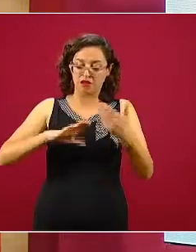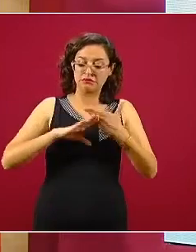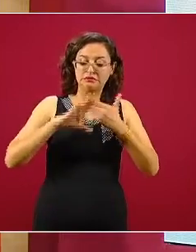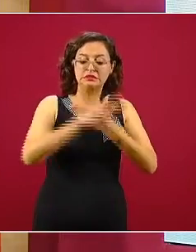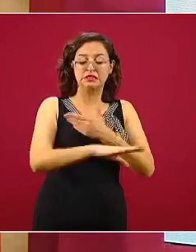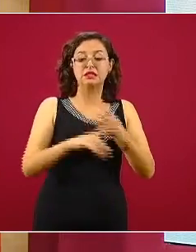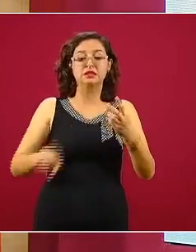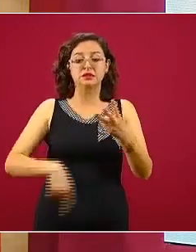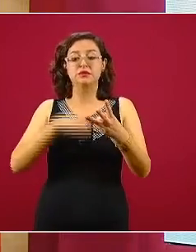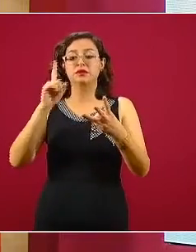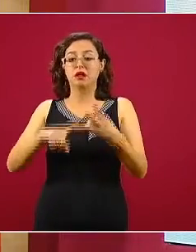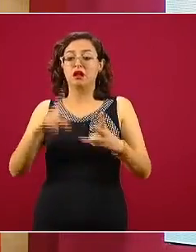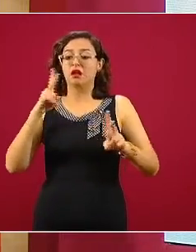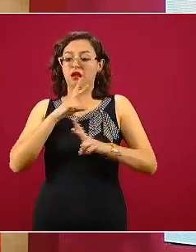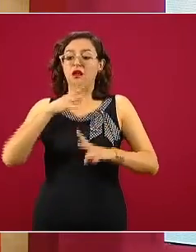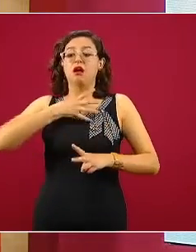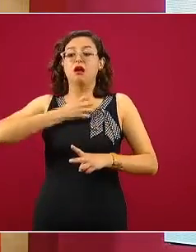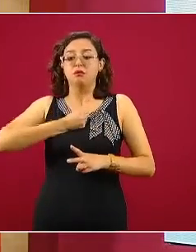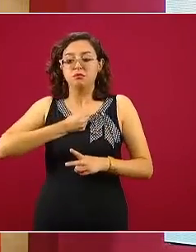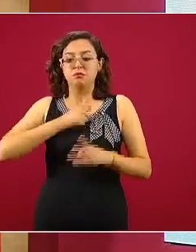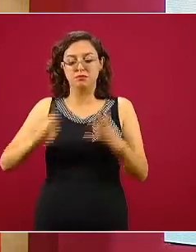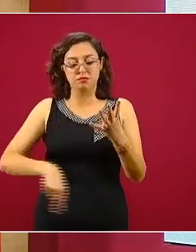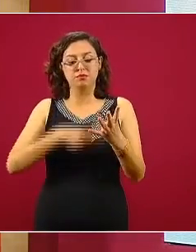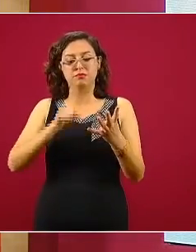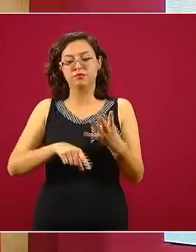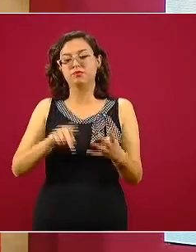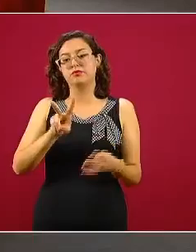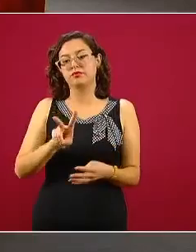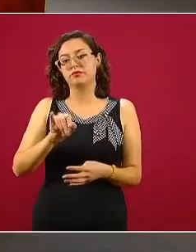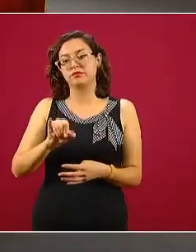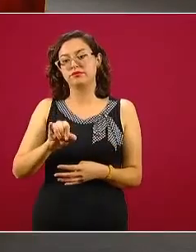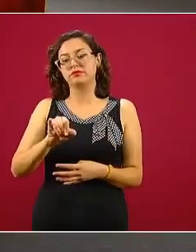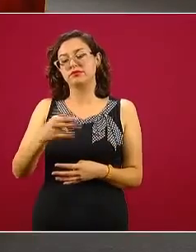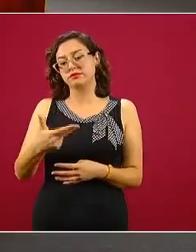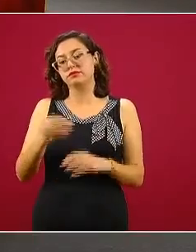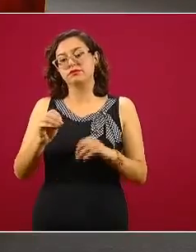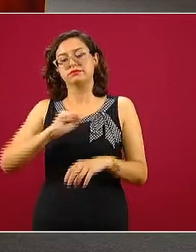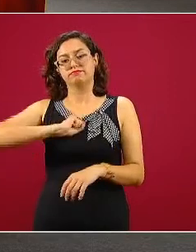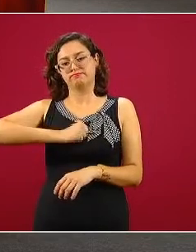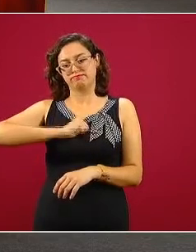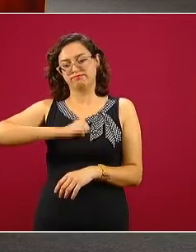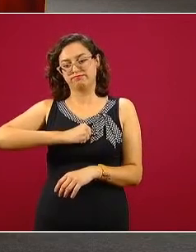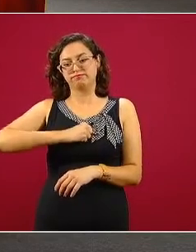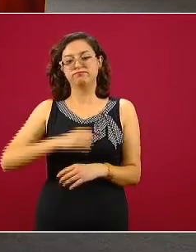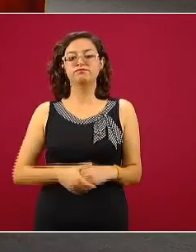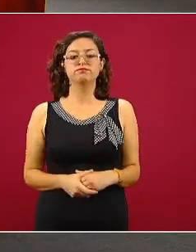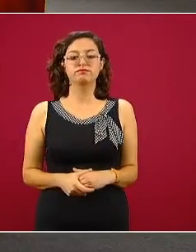asma y la condición de vivir con VIH o padecer sida. La siguiente.